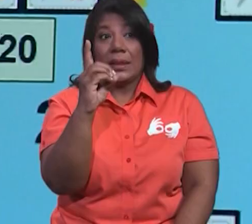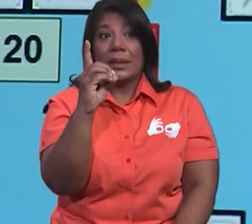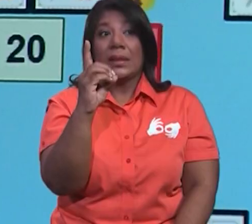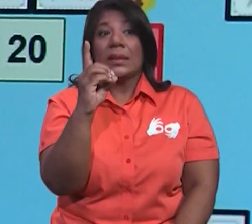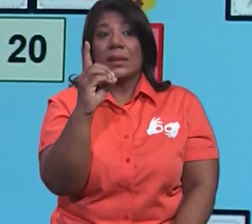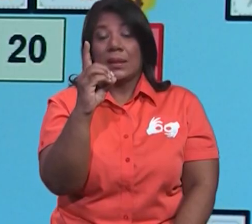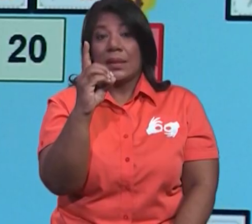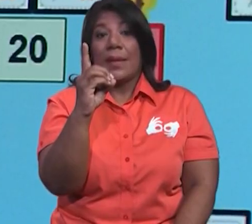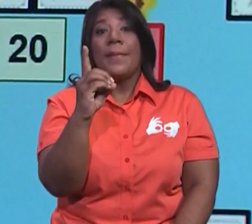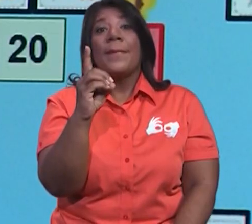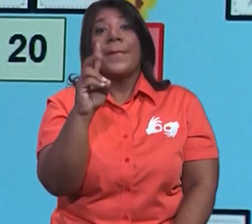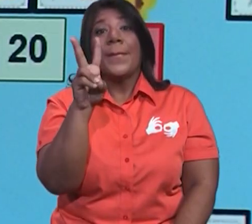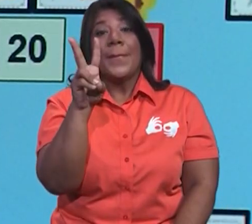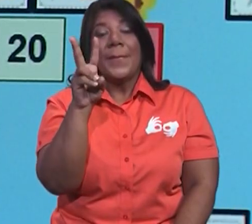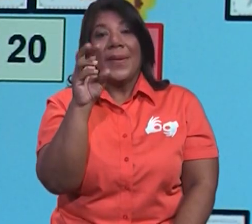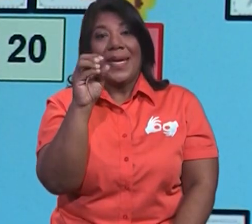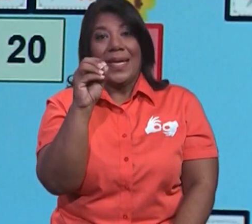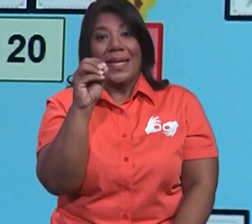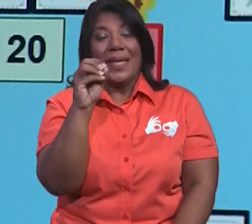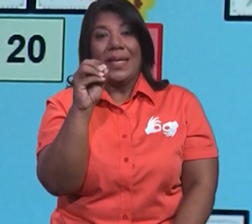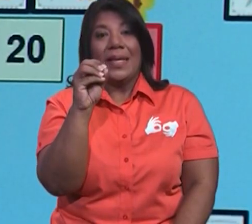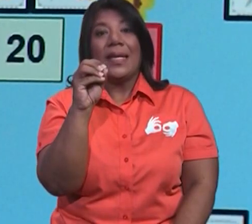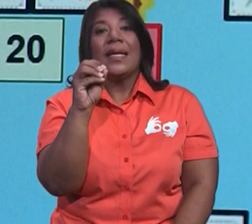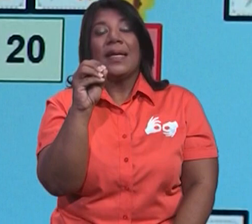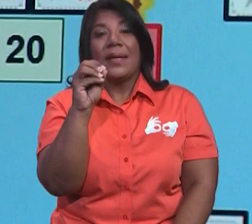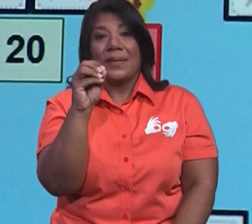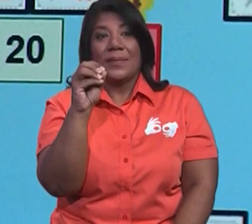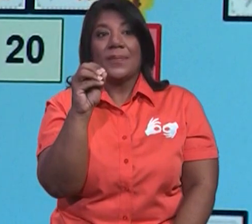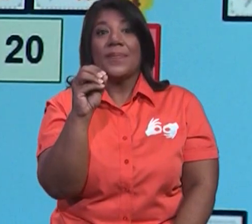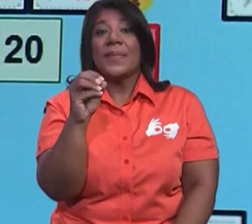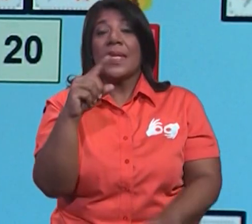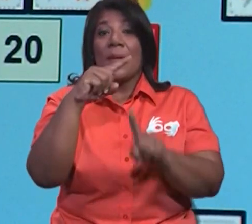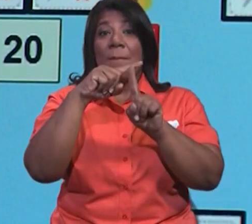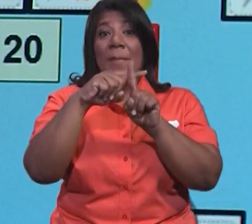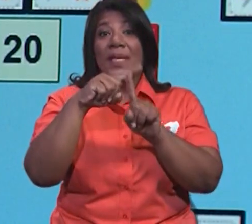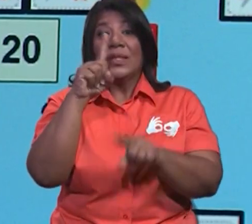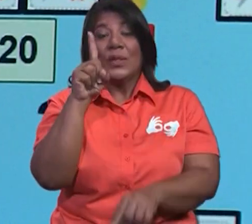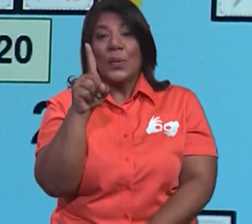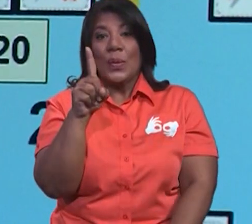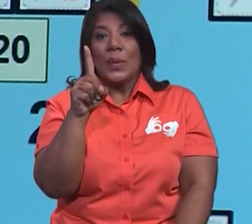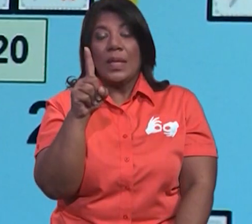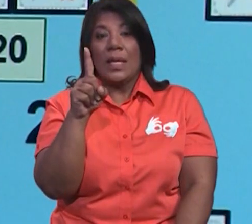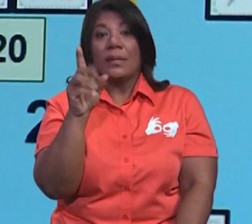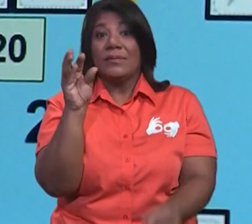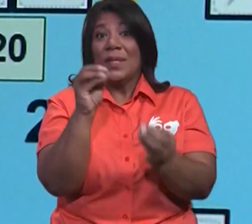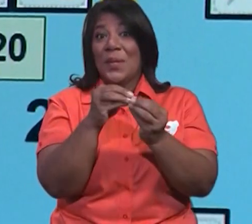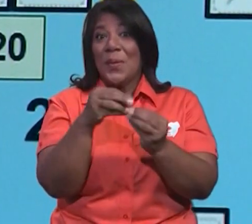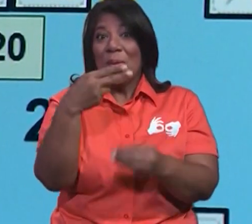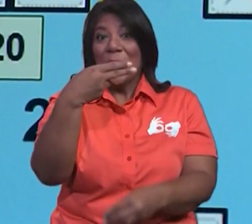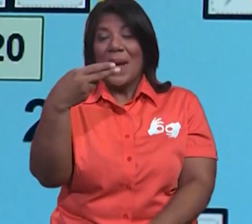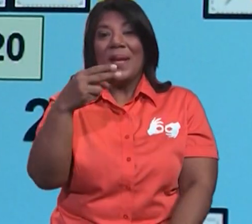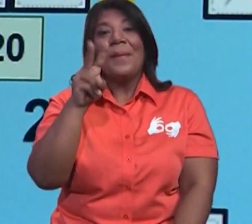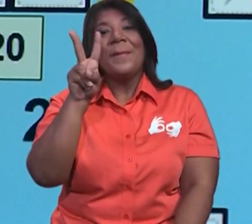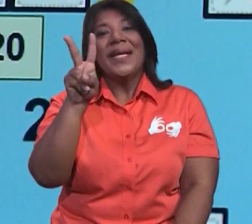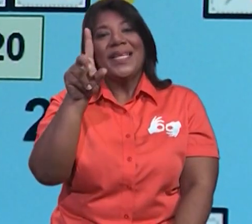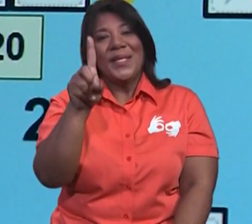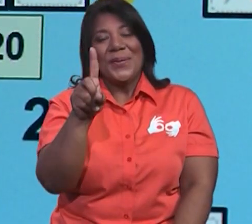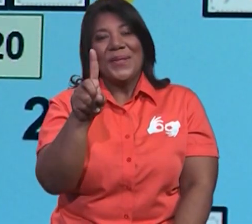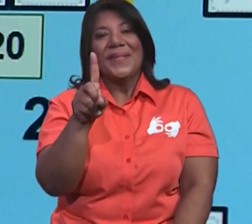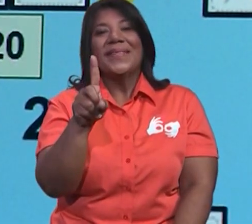decenas eran cuántas? Veinte unidades. Y si tenemos veinte más una unidad, ¿qué número tenemos? El número